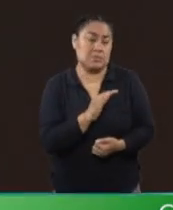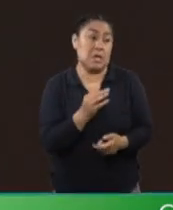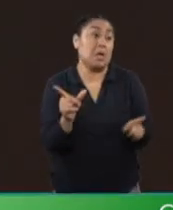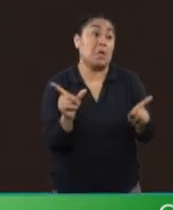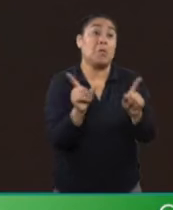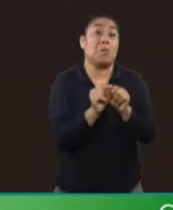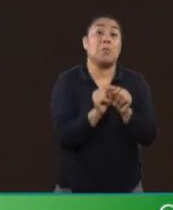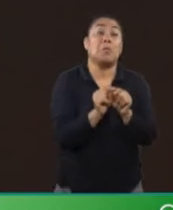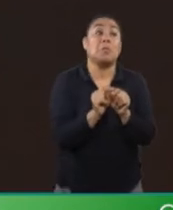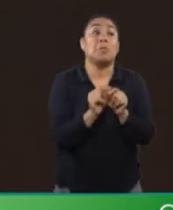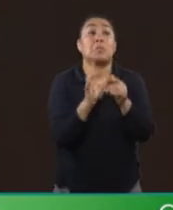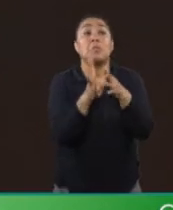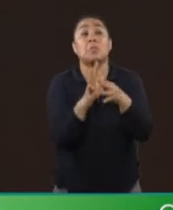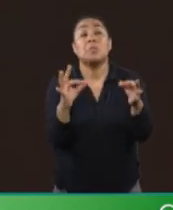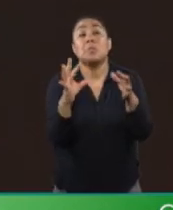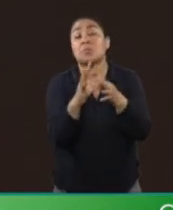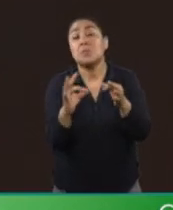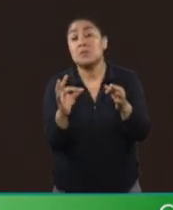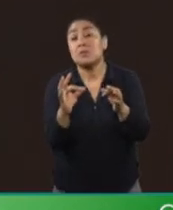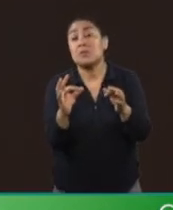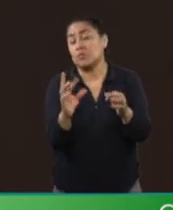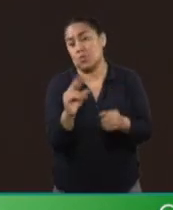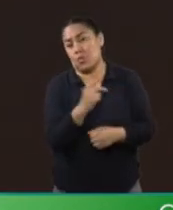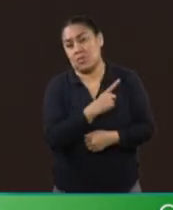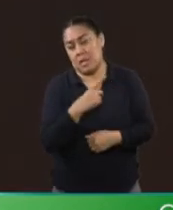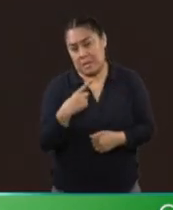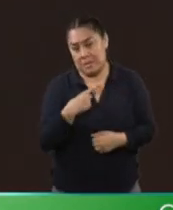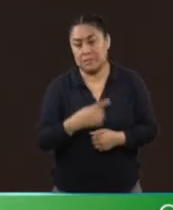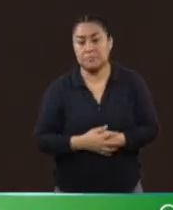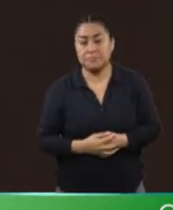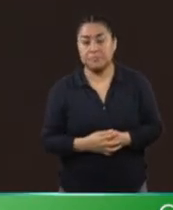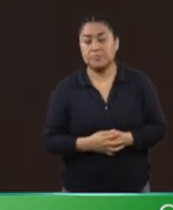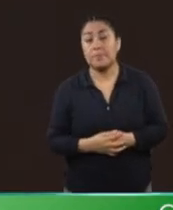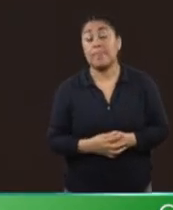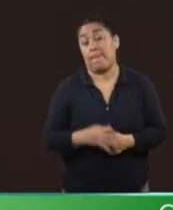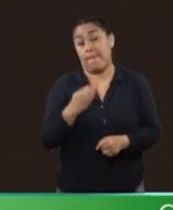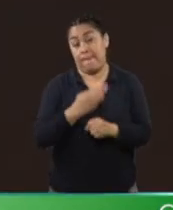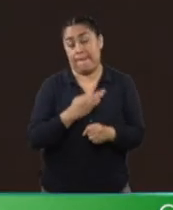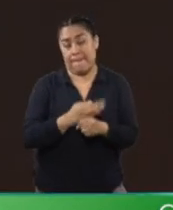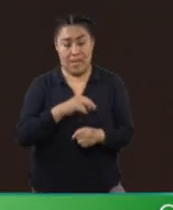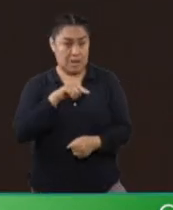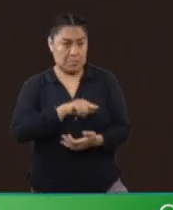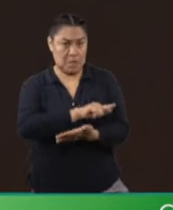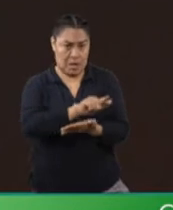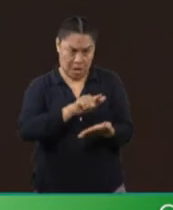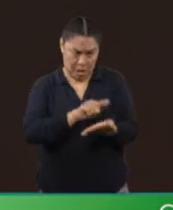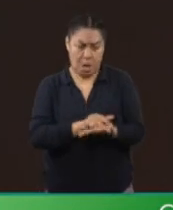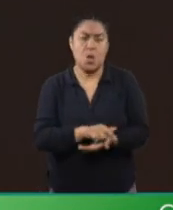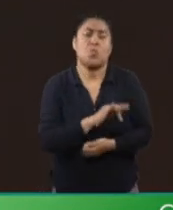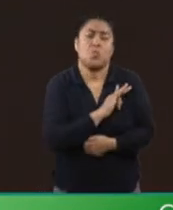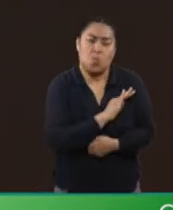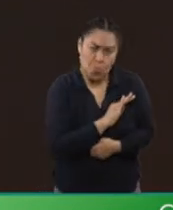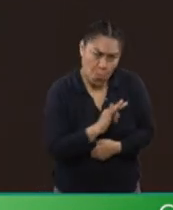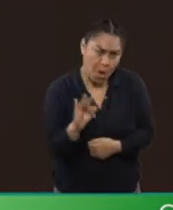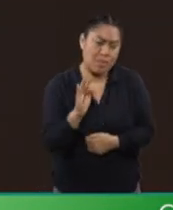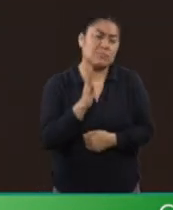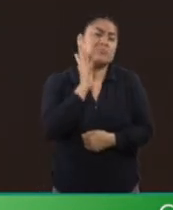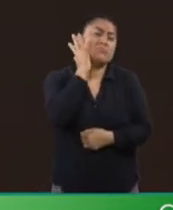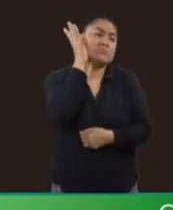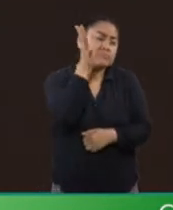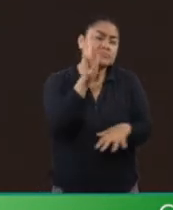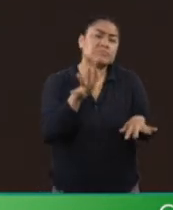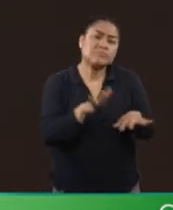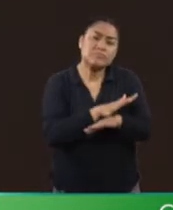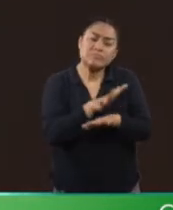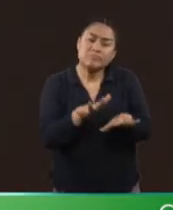enunciamiento sin aplicaciones. En conclusión, esta reforma tiene el potencial de transformar la vida de aquellos que se